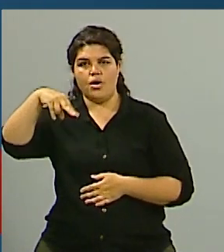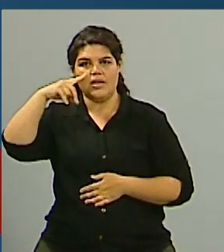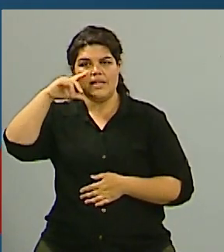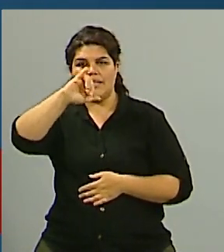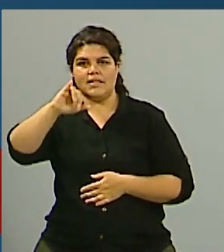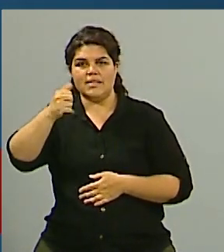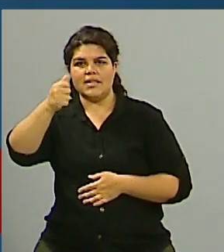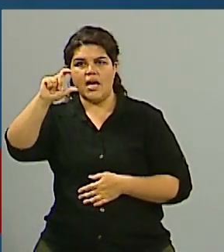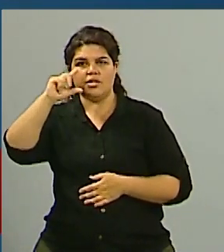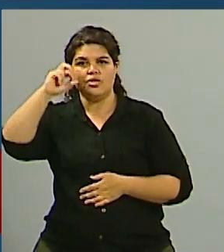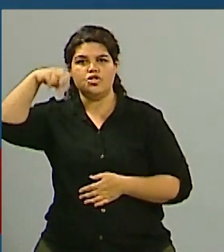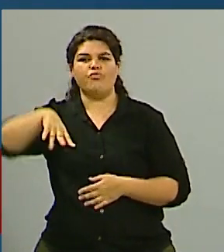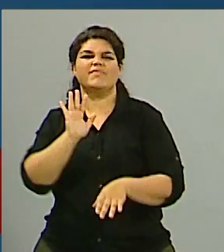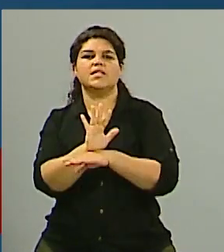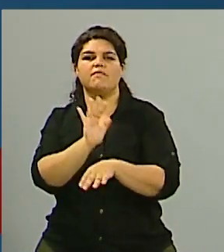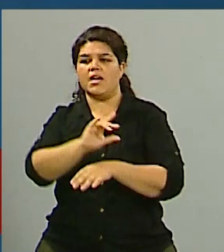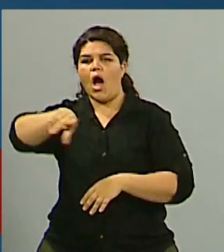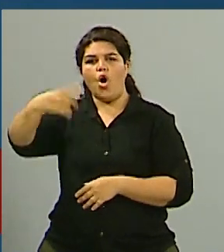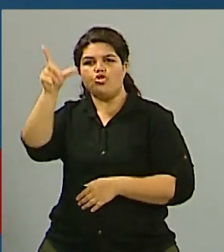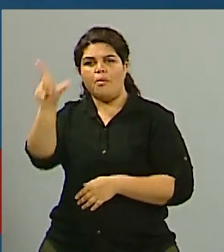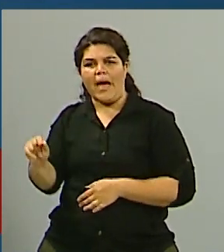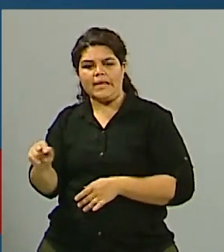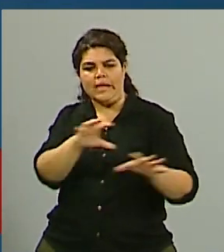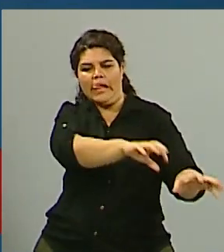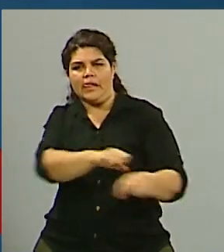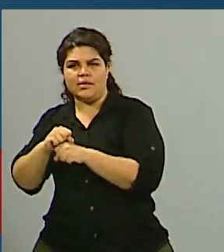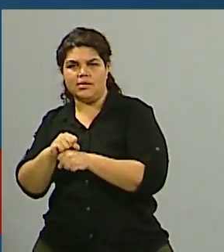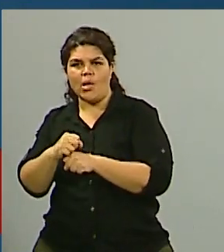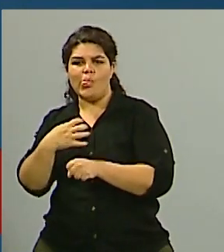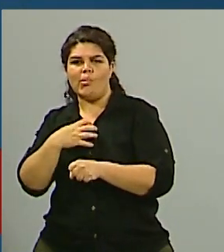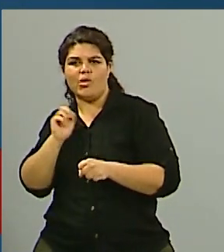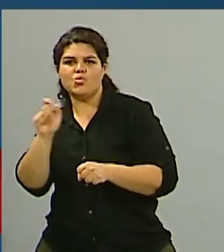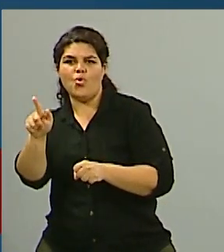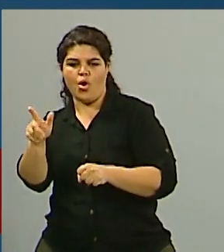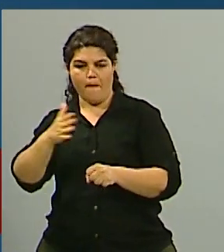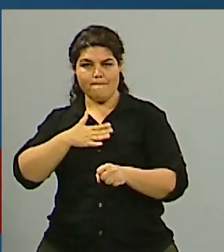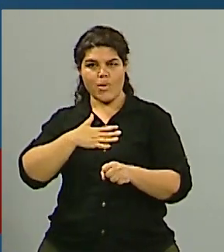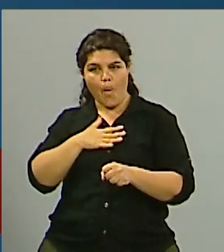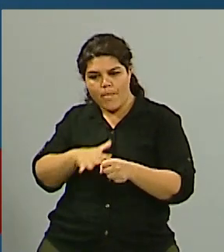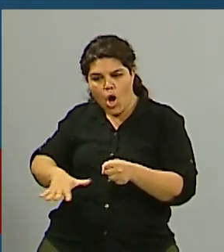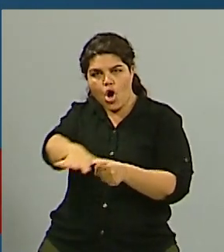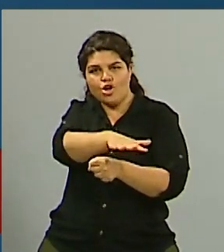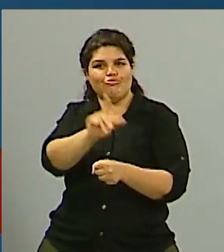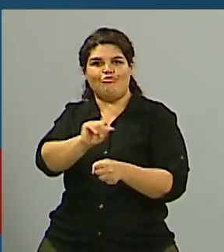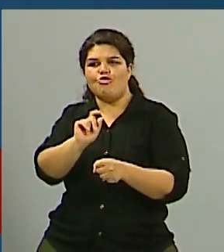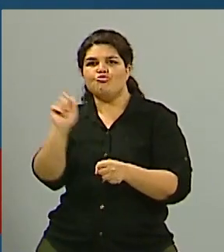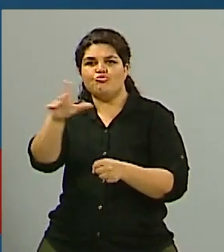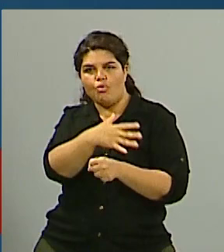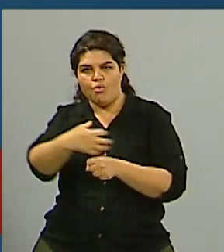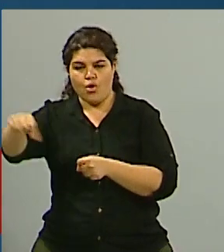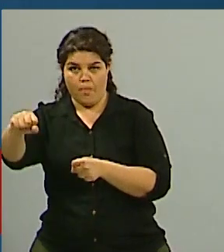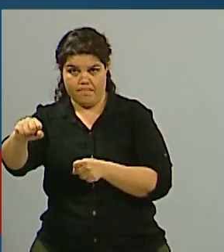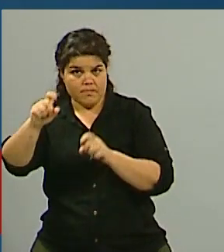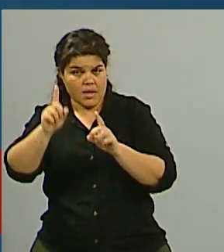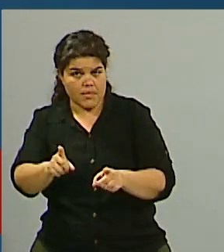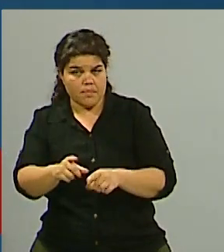internacional por la cuestión Malvinas, en tanto y en cuanto es la propia comunidad internacional, a